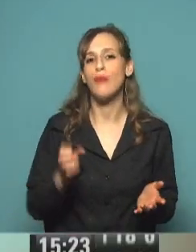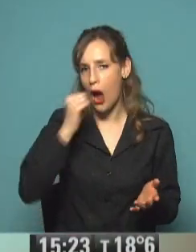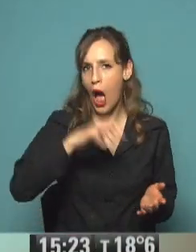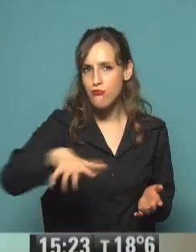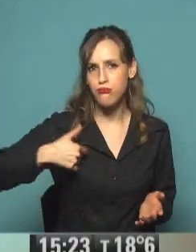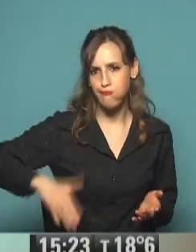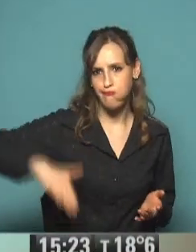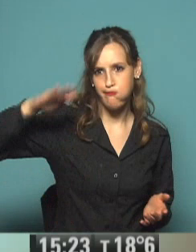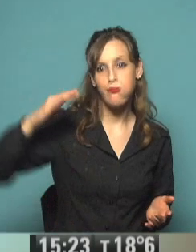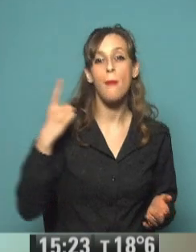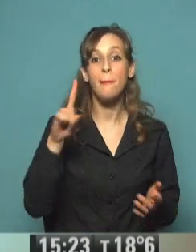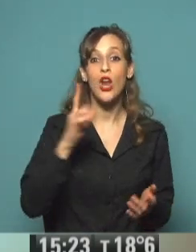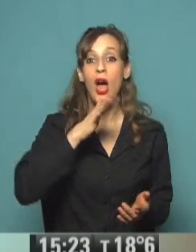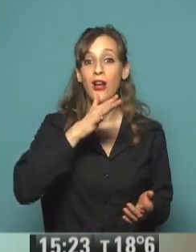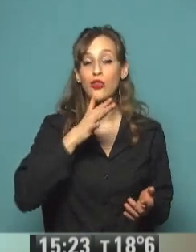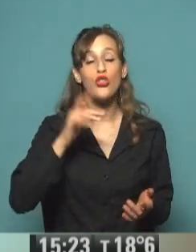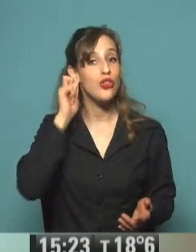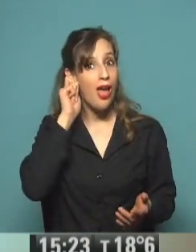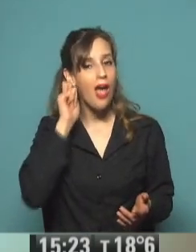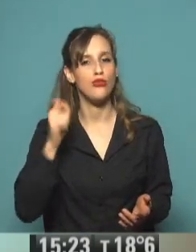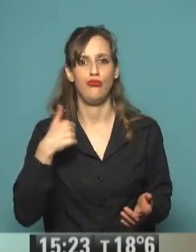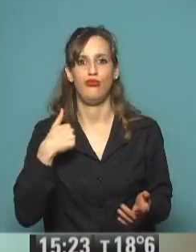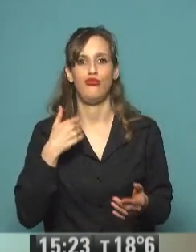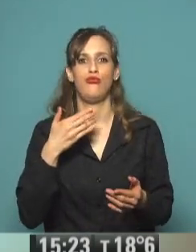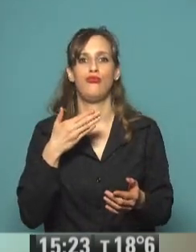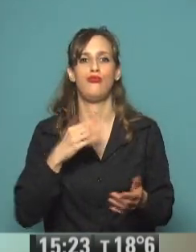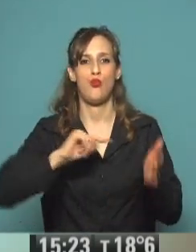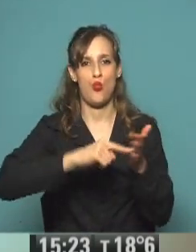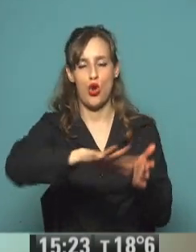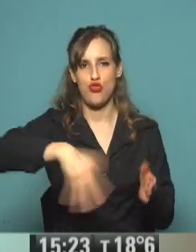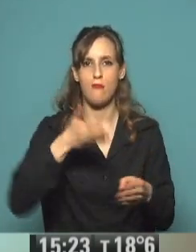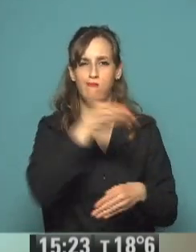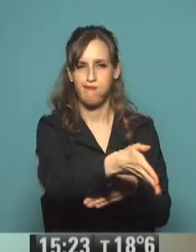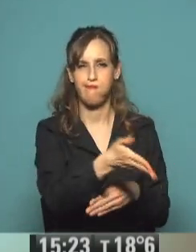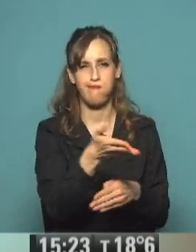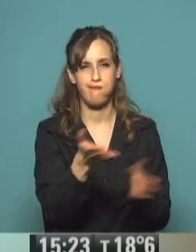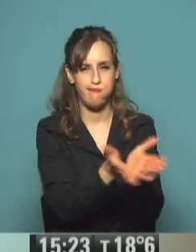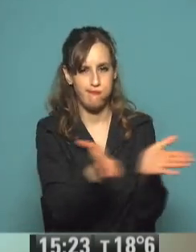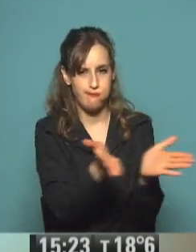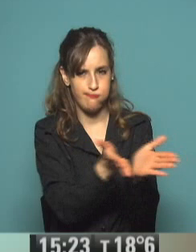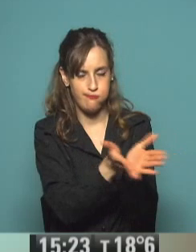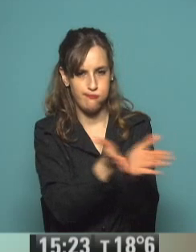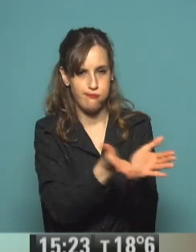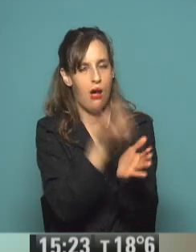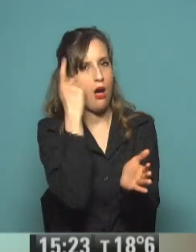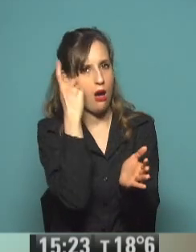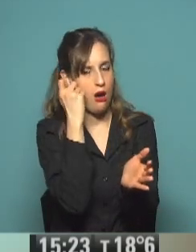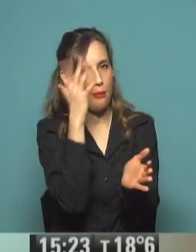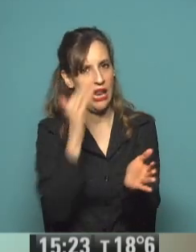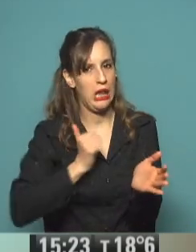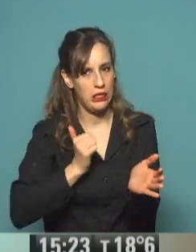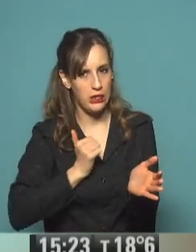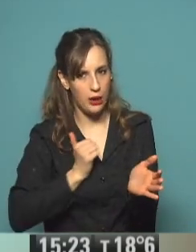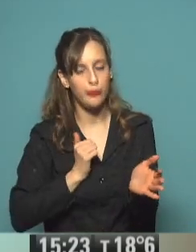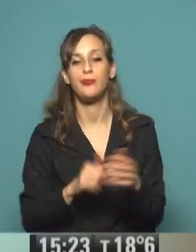me fui a estudiar a Buenos Aires y allí comencé mi entrenamiento militar. Mi bautismo de fuego fue en las invasiones inglesas. Tenía solo 14